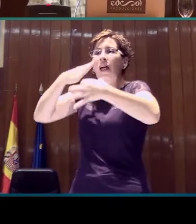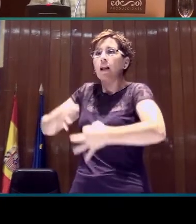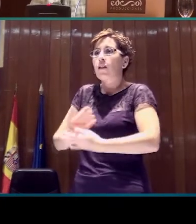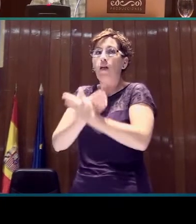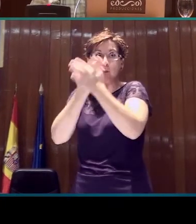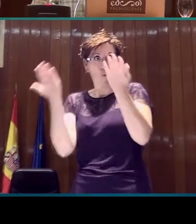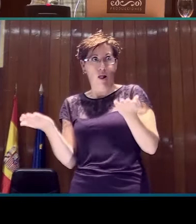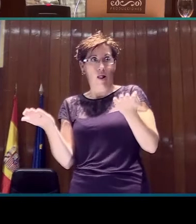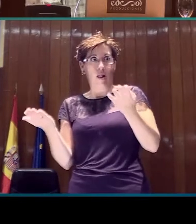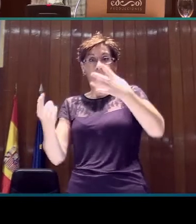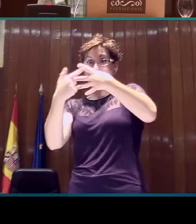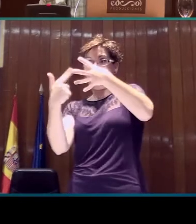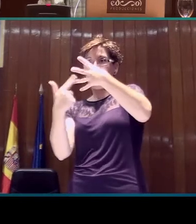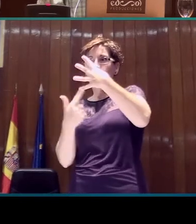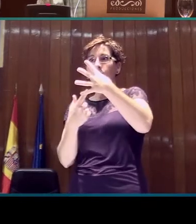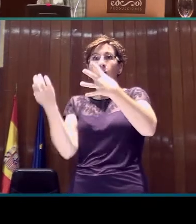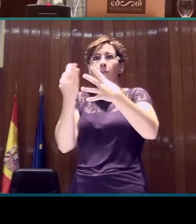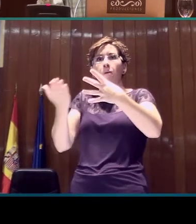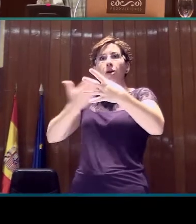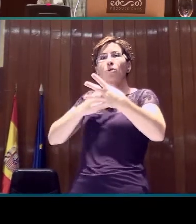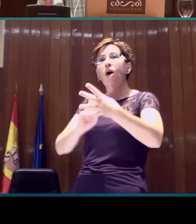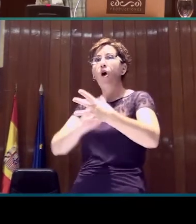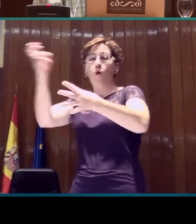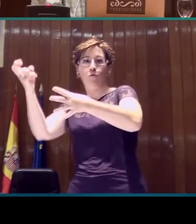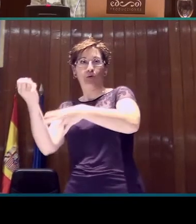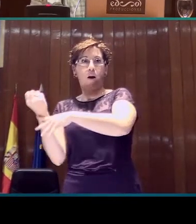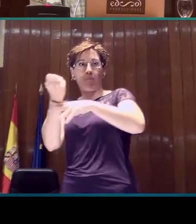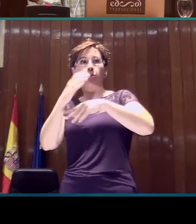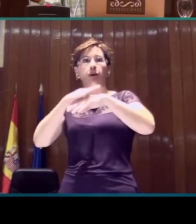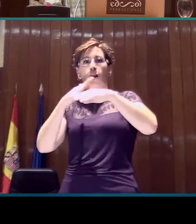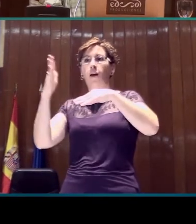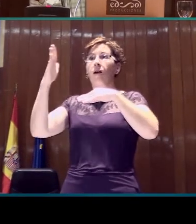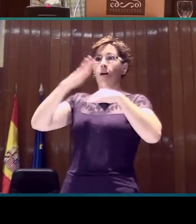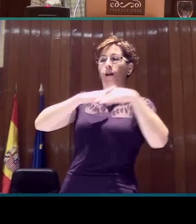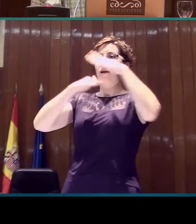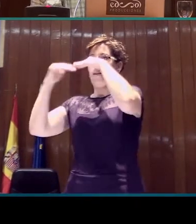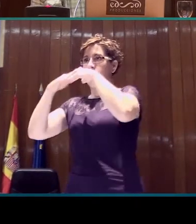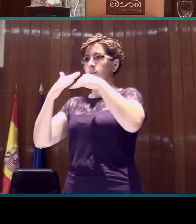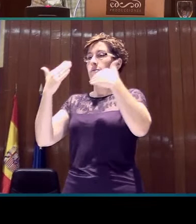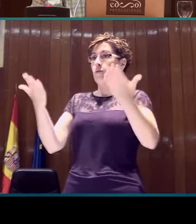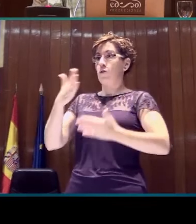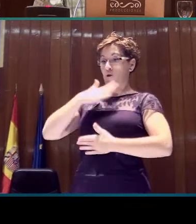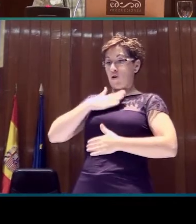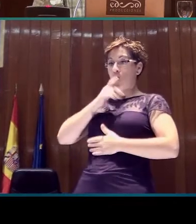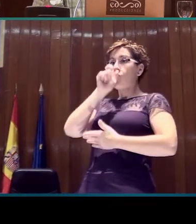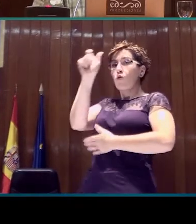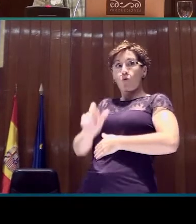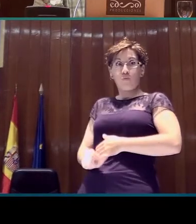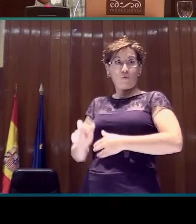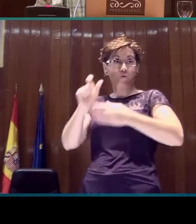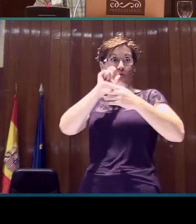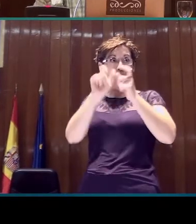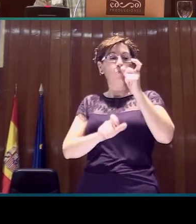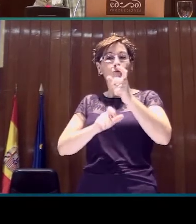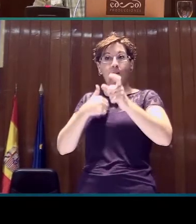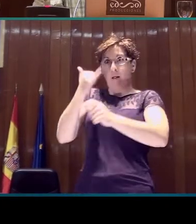necesitamos otro espacio de entrada, ¿de acuerdo? En mi caso, en el corpus que yo tengo, las personas